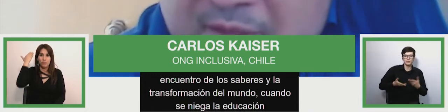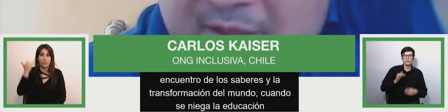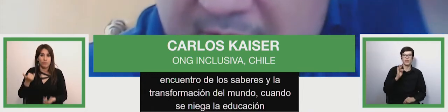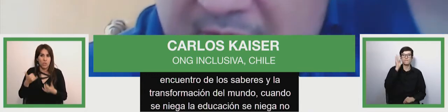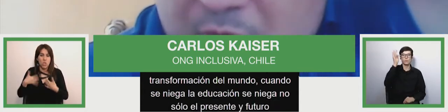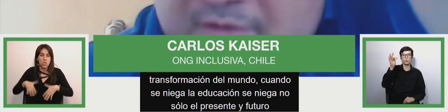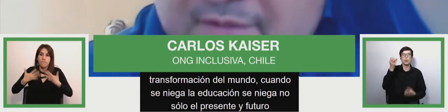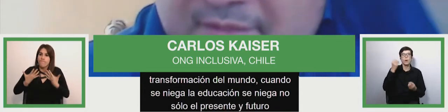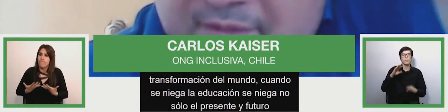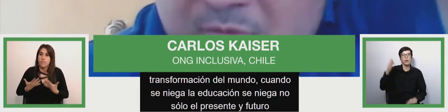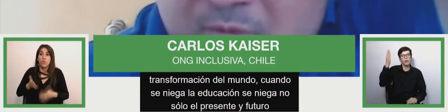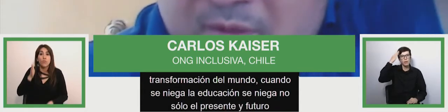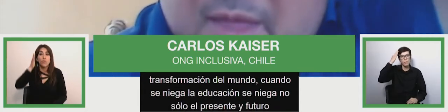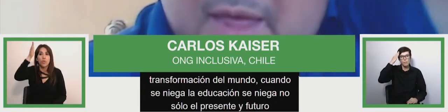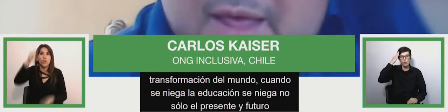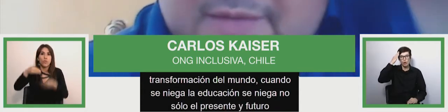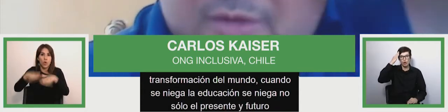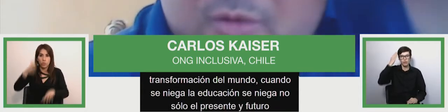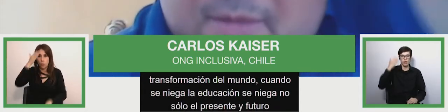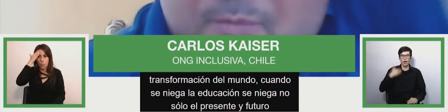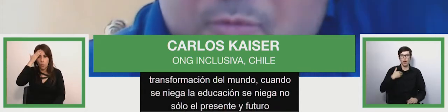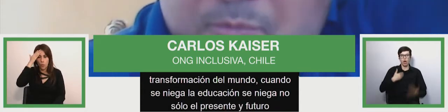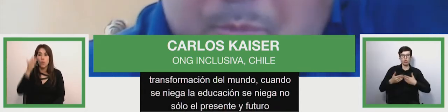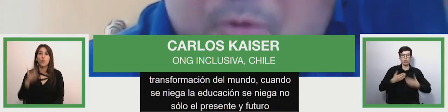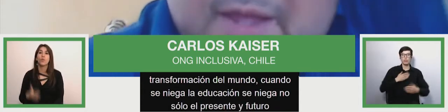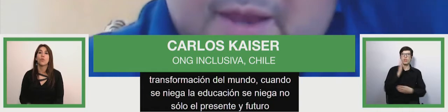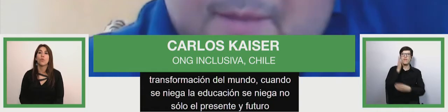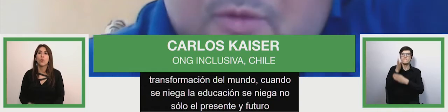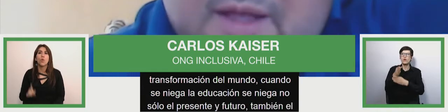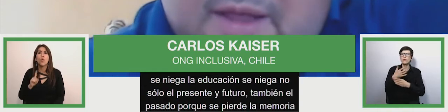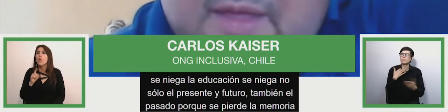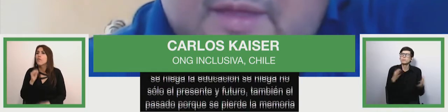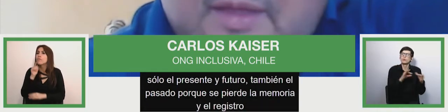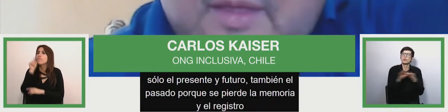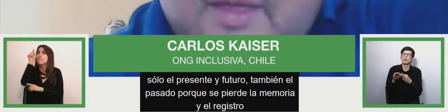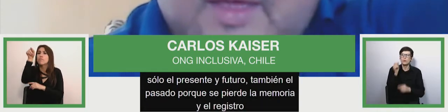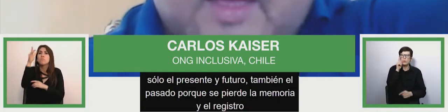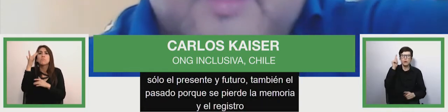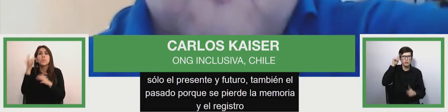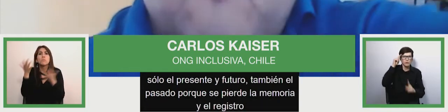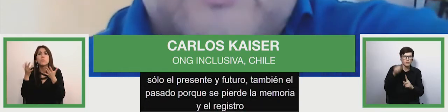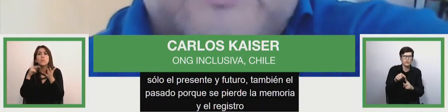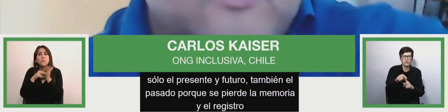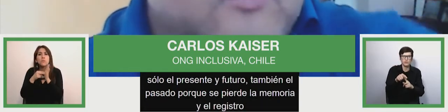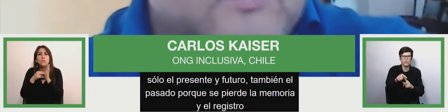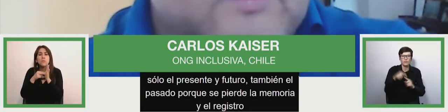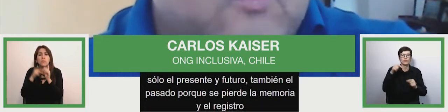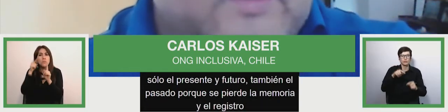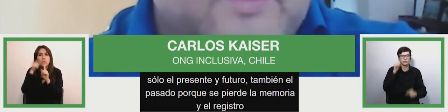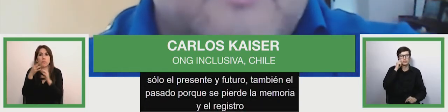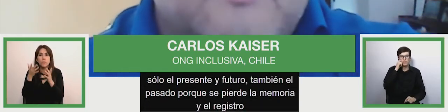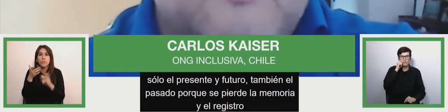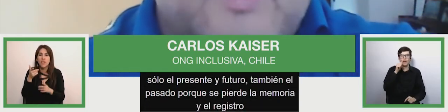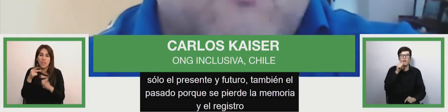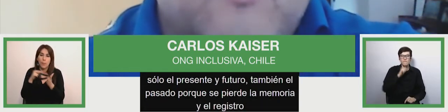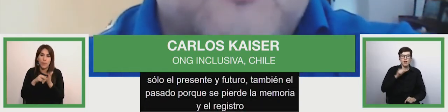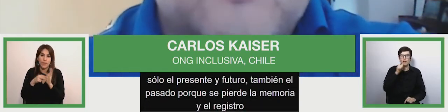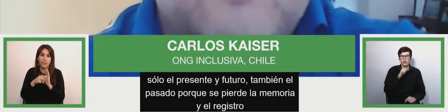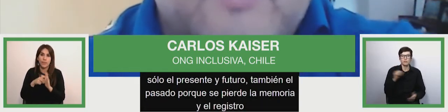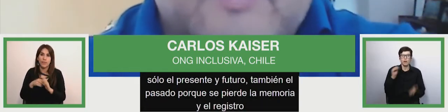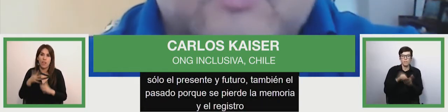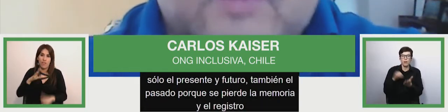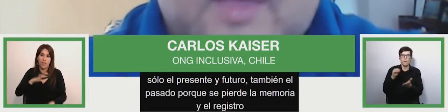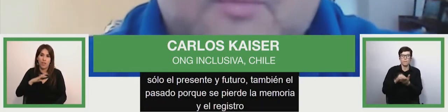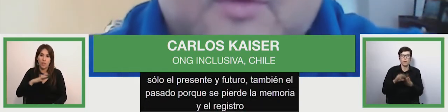el registro del sentido hacia donde vamos porque queremos llegar allá falta entonces cualquier acuerdo